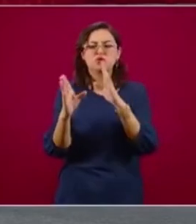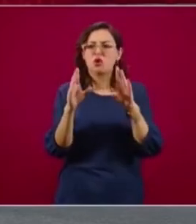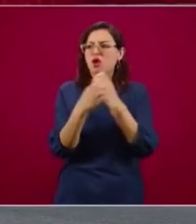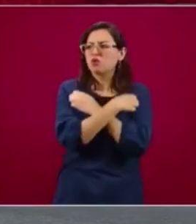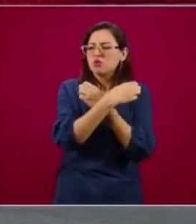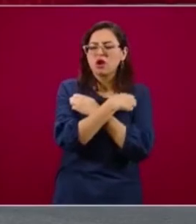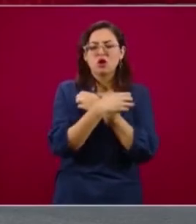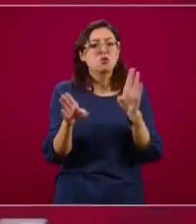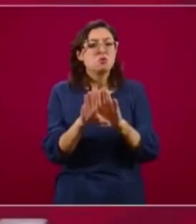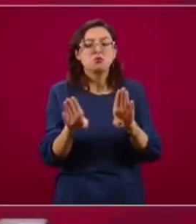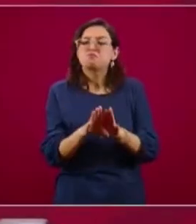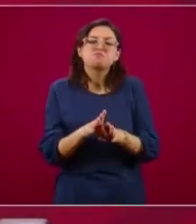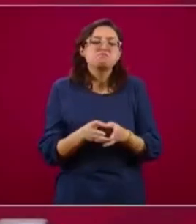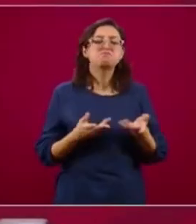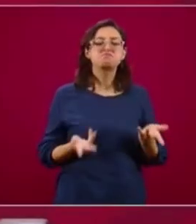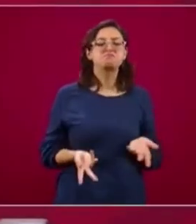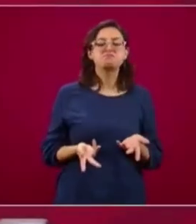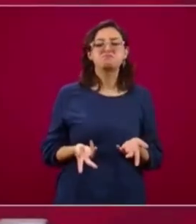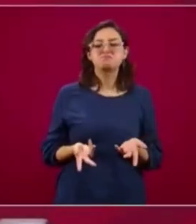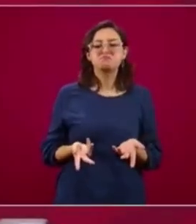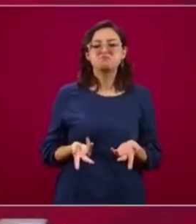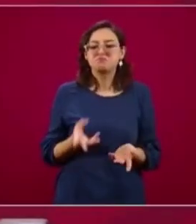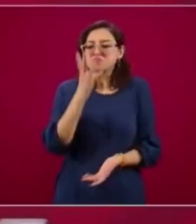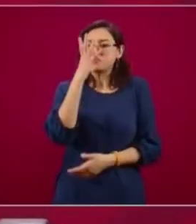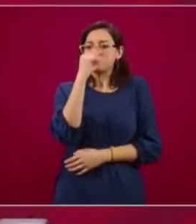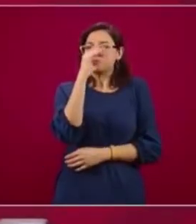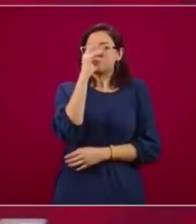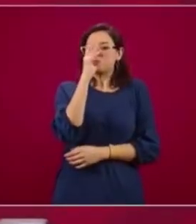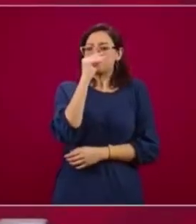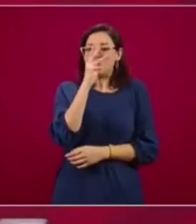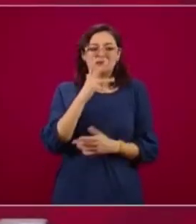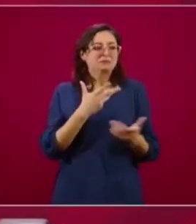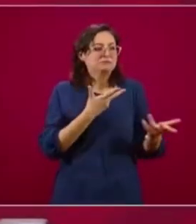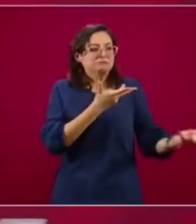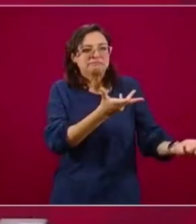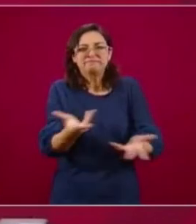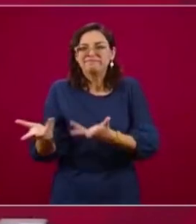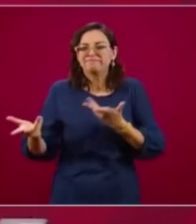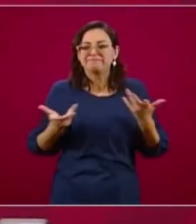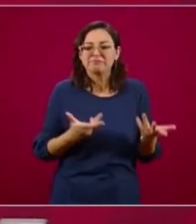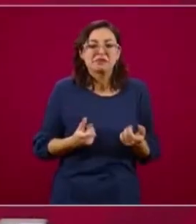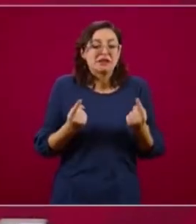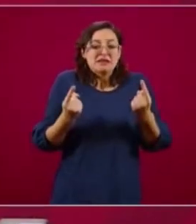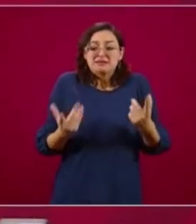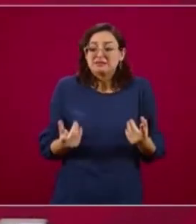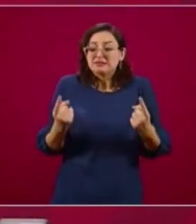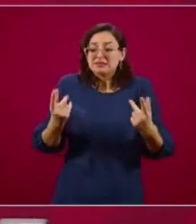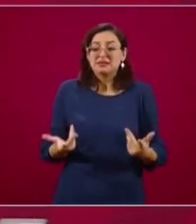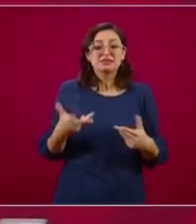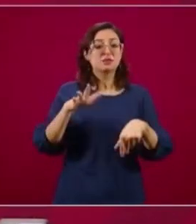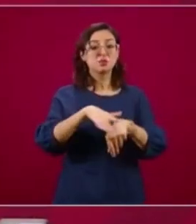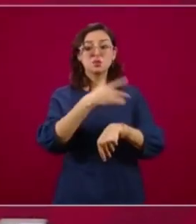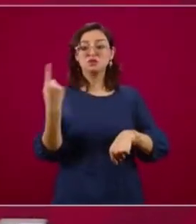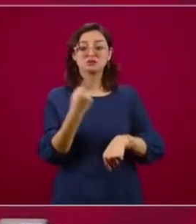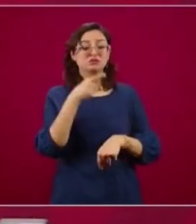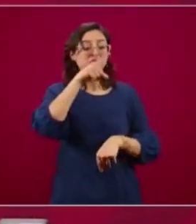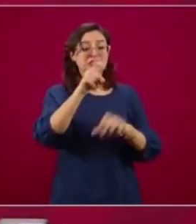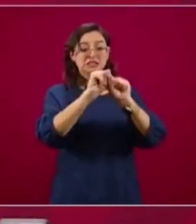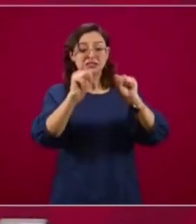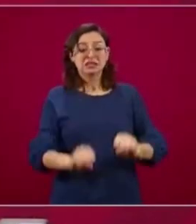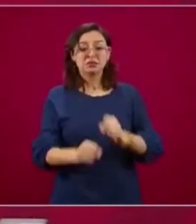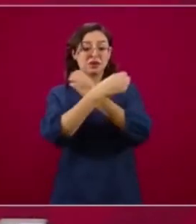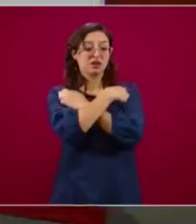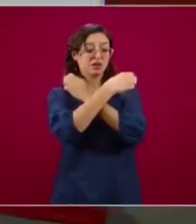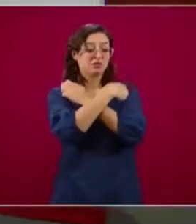no se podía hacer mucho, porque al quedar fuera del sistema educativo más de la mitad de la